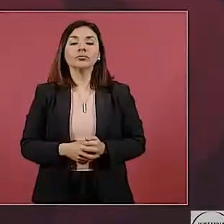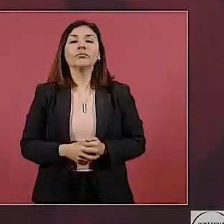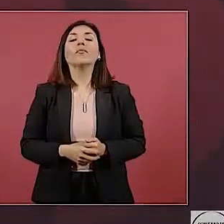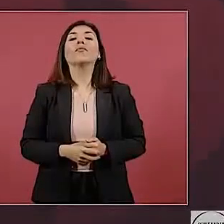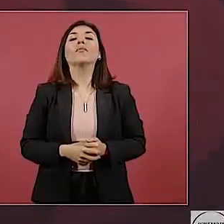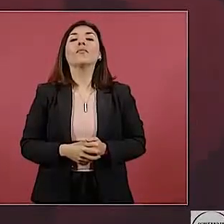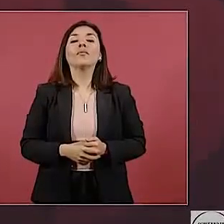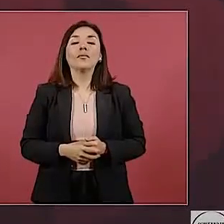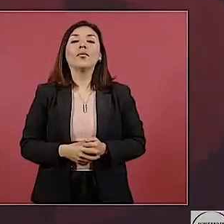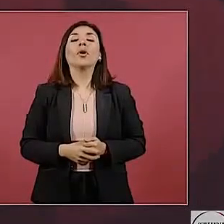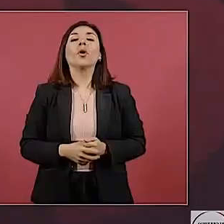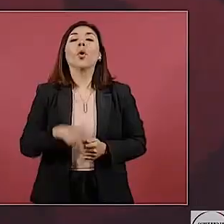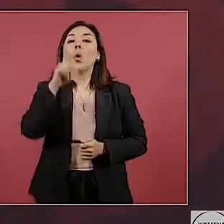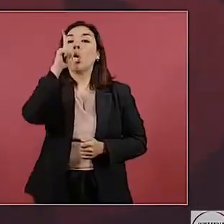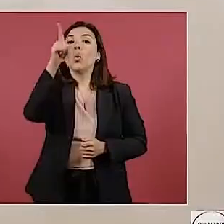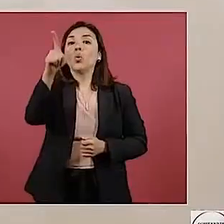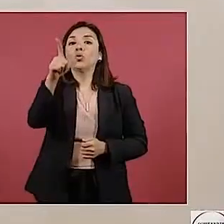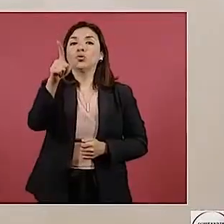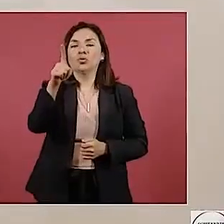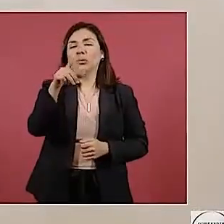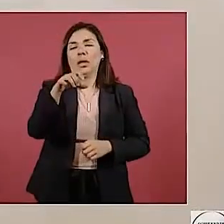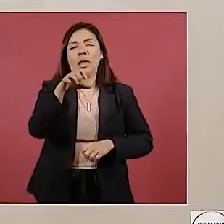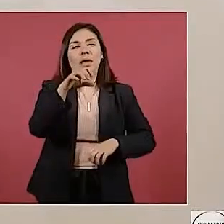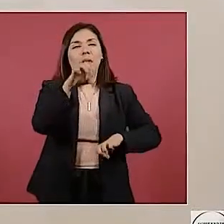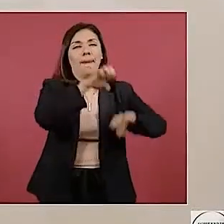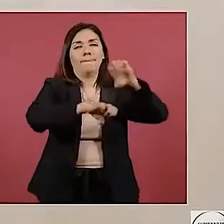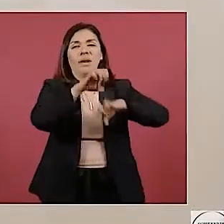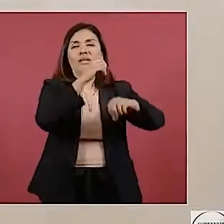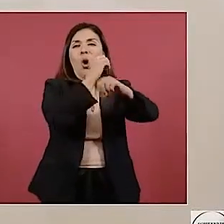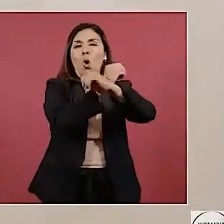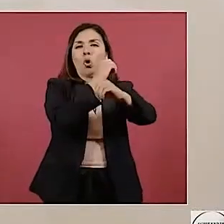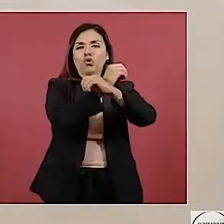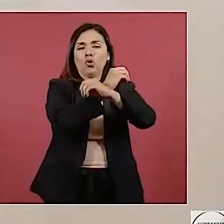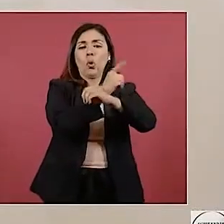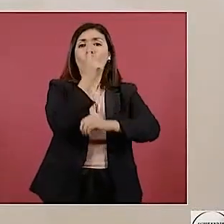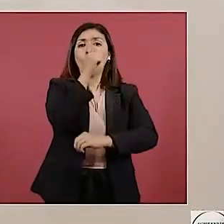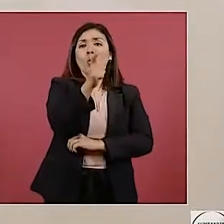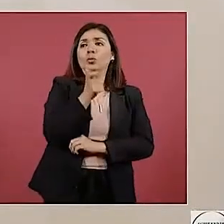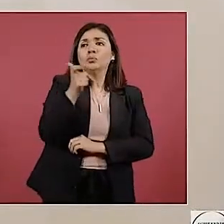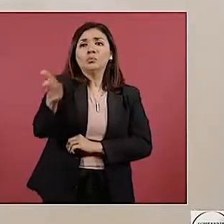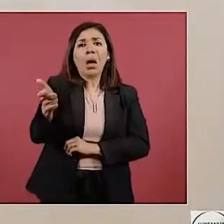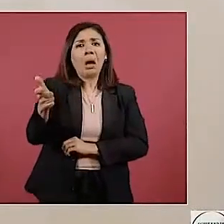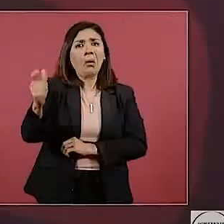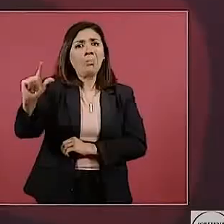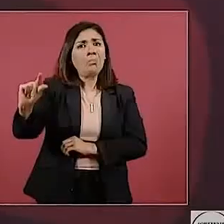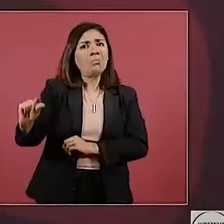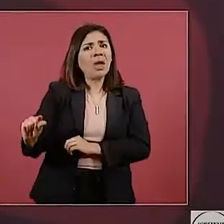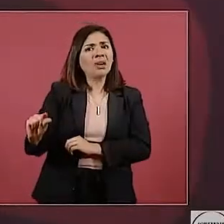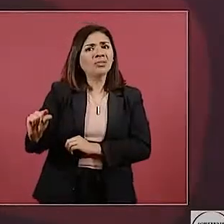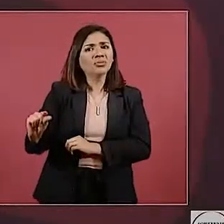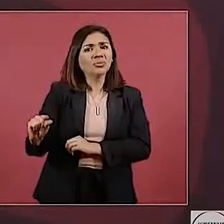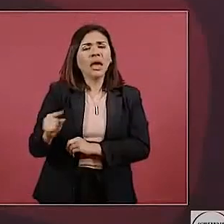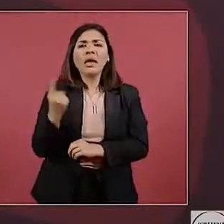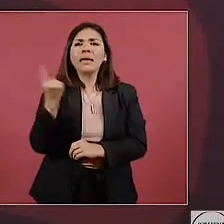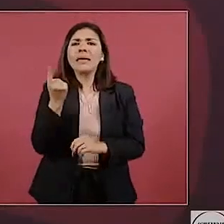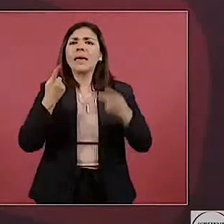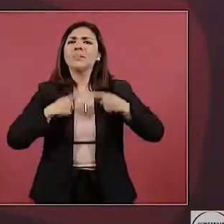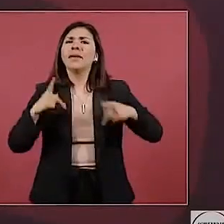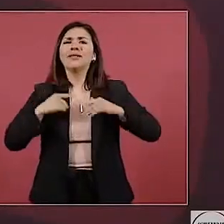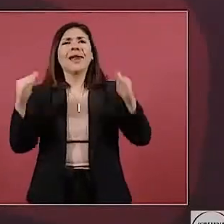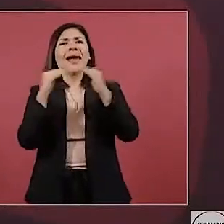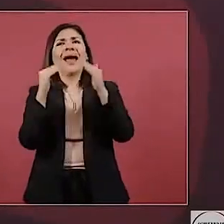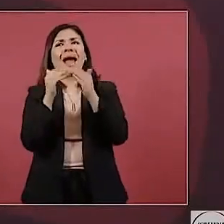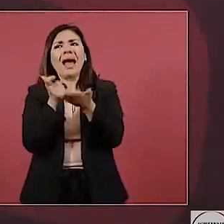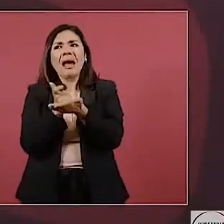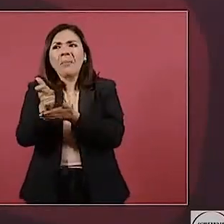el Oxxo que un consumidor doméstico,